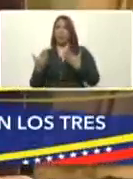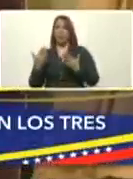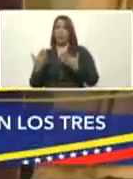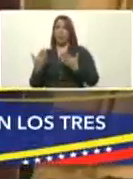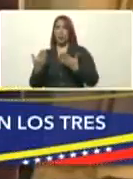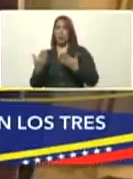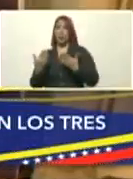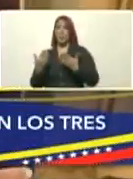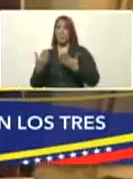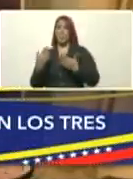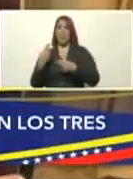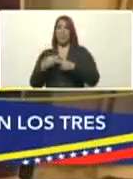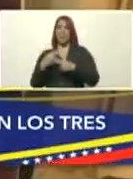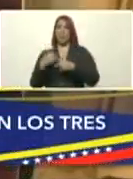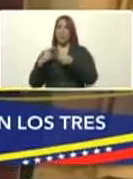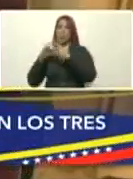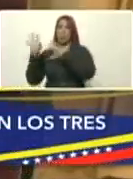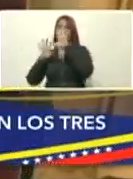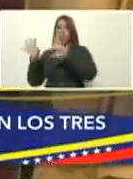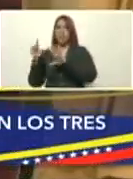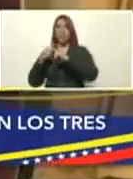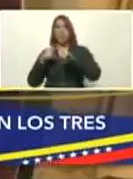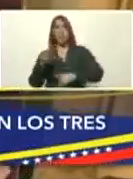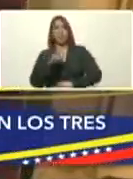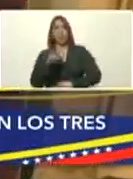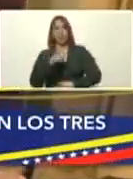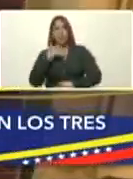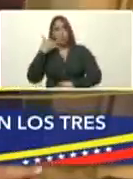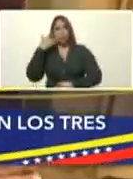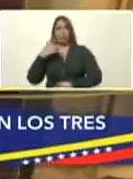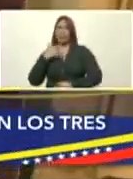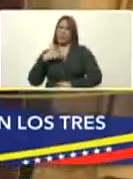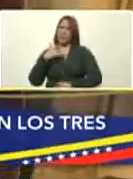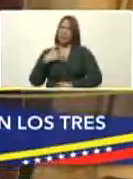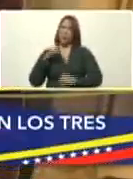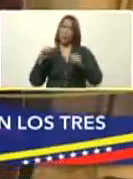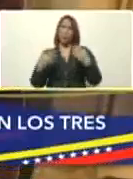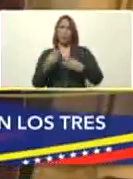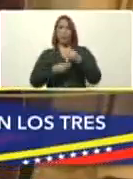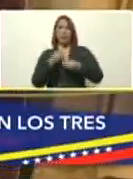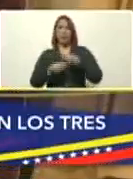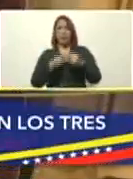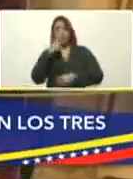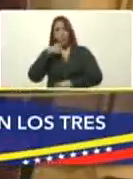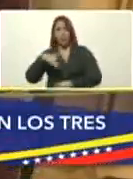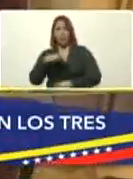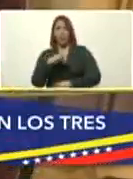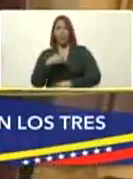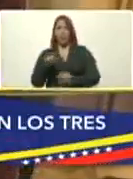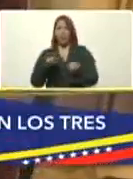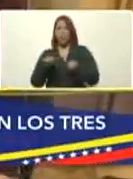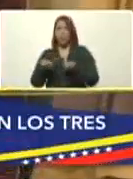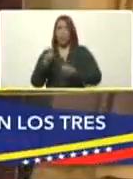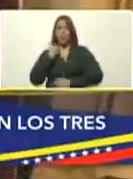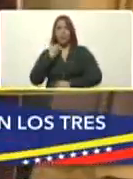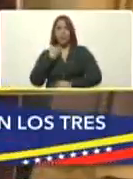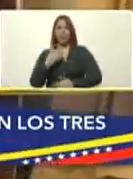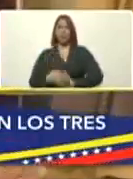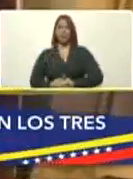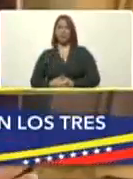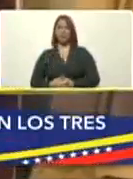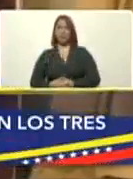otros países, pero Venezuela se puede sentir orgullosa de los logros que ha hecho su gobierno y su población en el control de la epidemia. Hemos hecho,